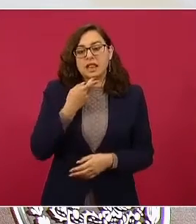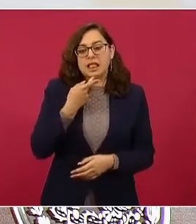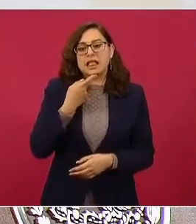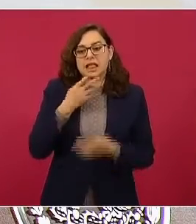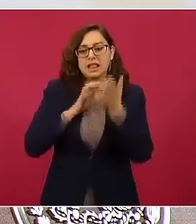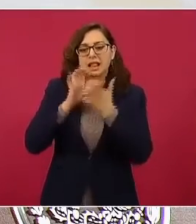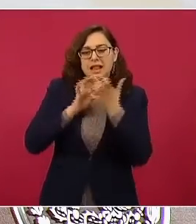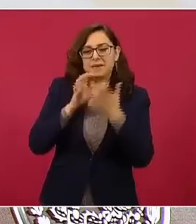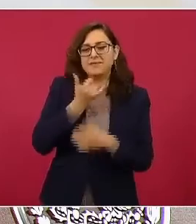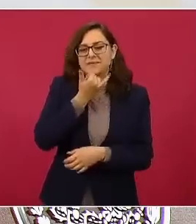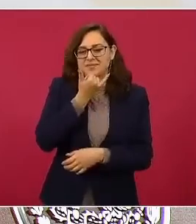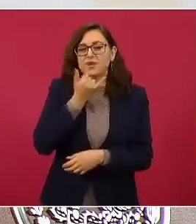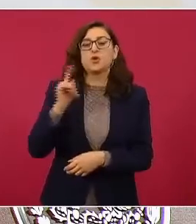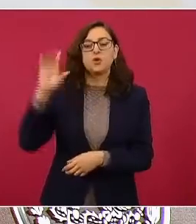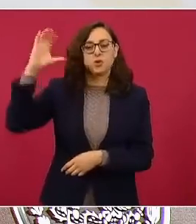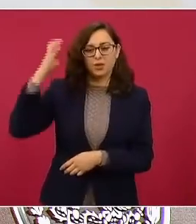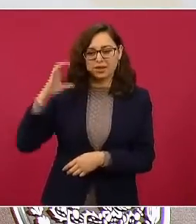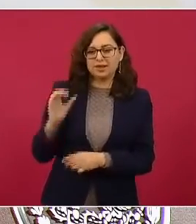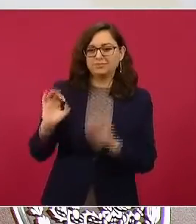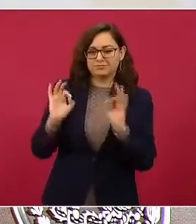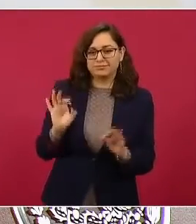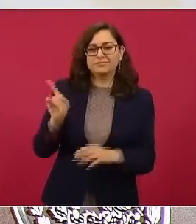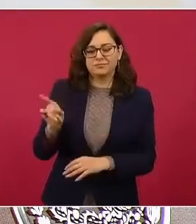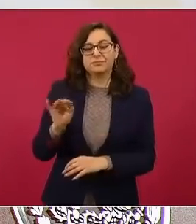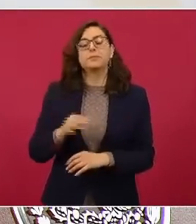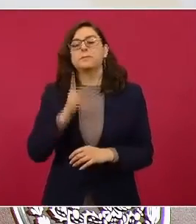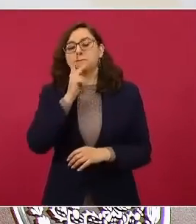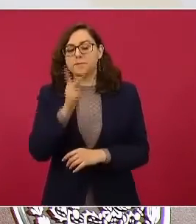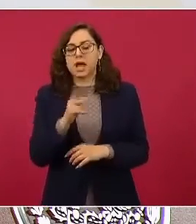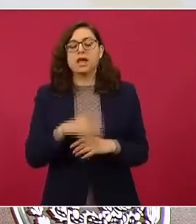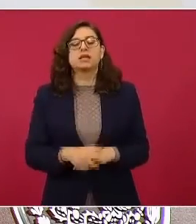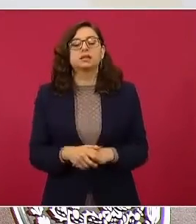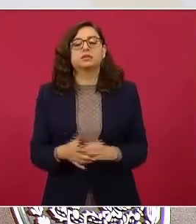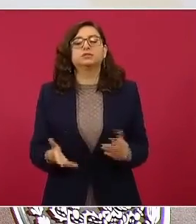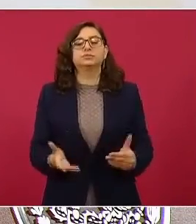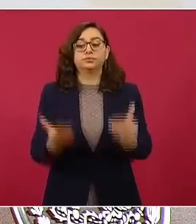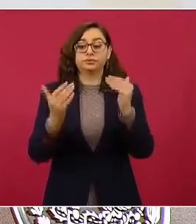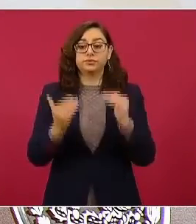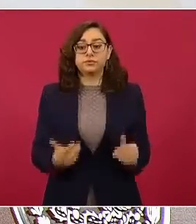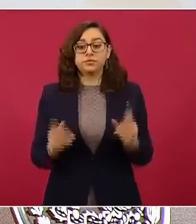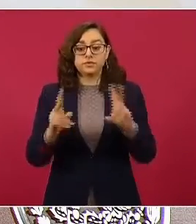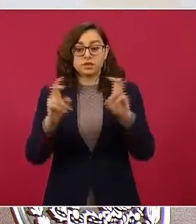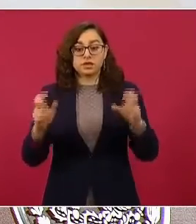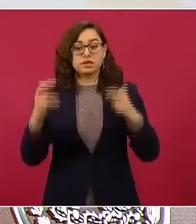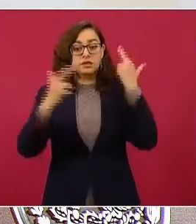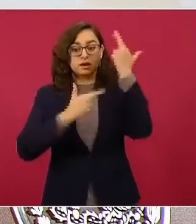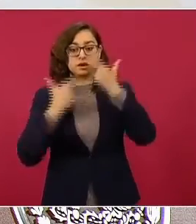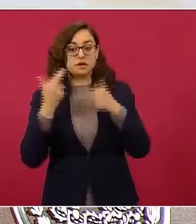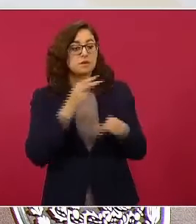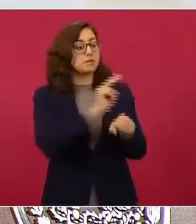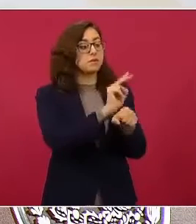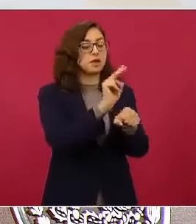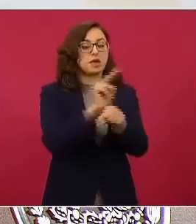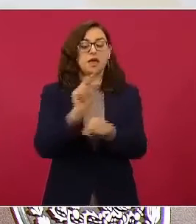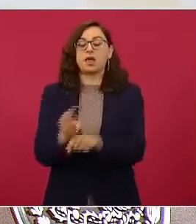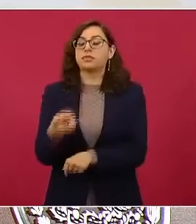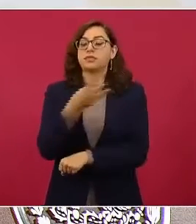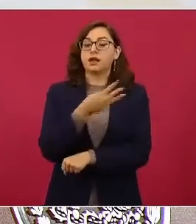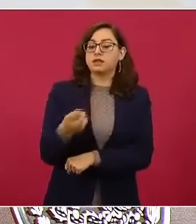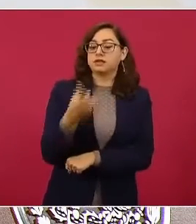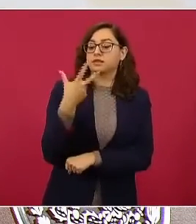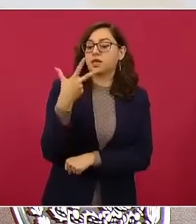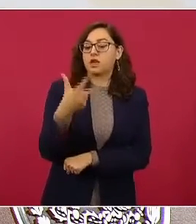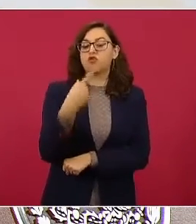Culiacán, Sinaloa. En cuanto a verificaciones, atendimos 308 denuncias